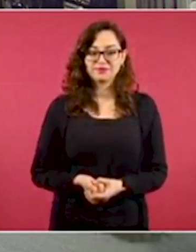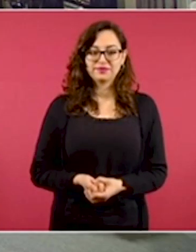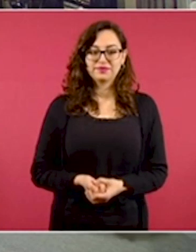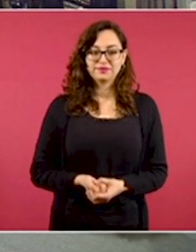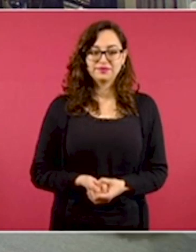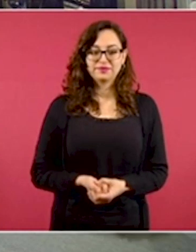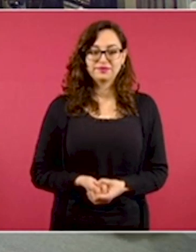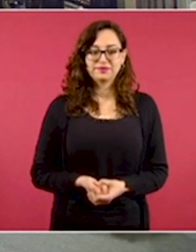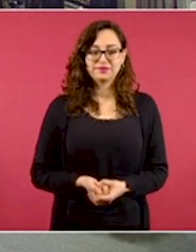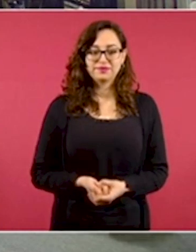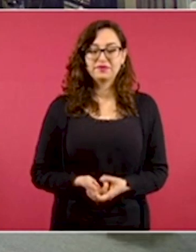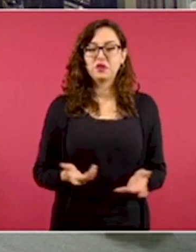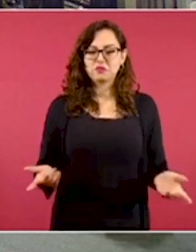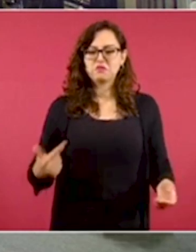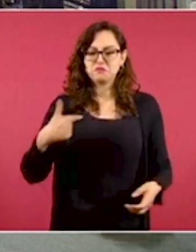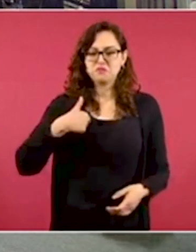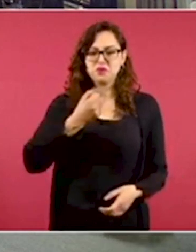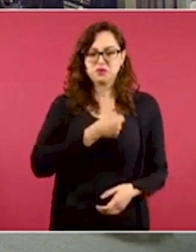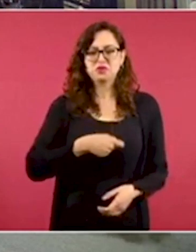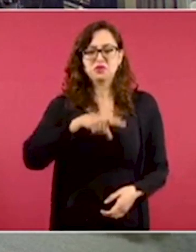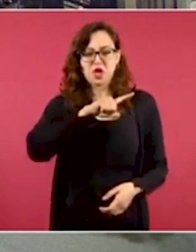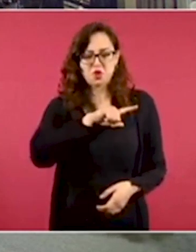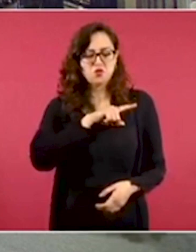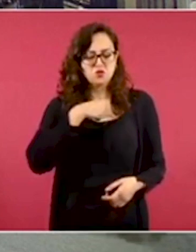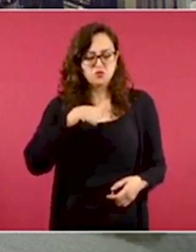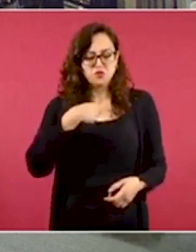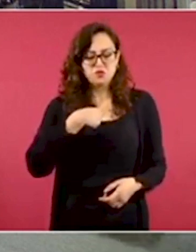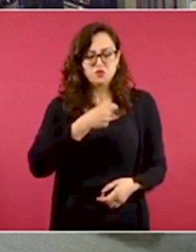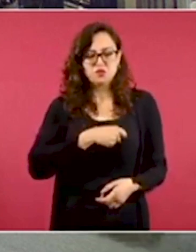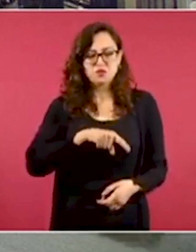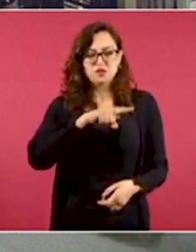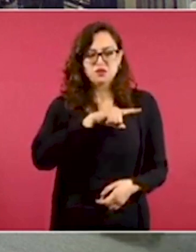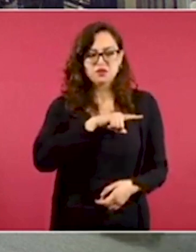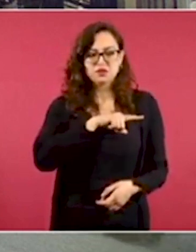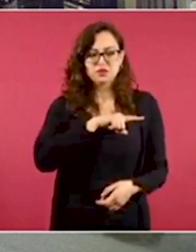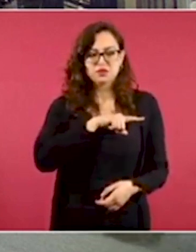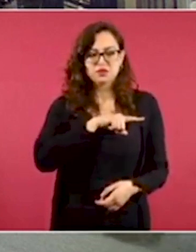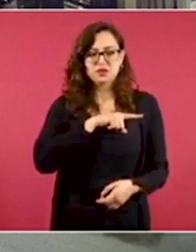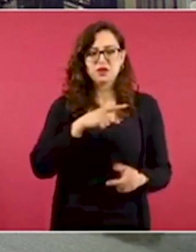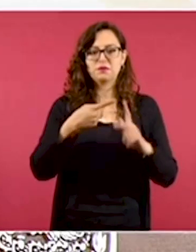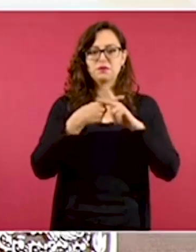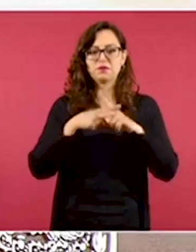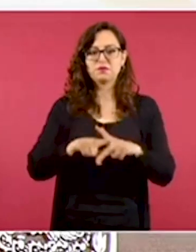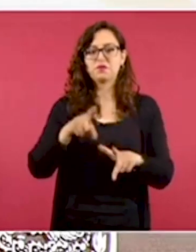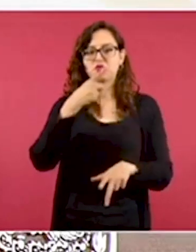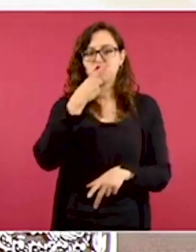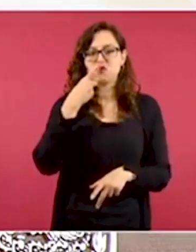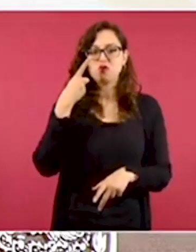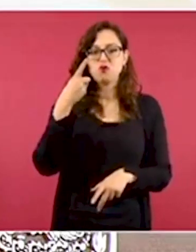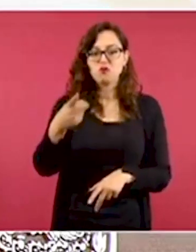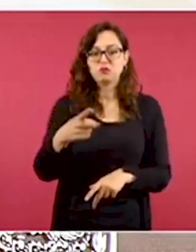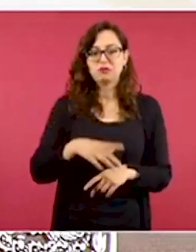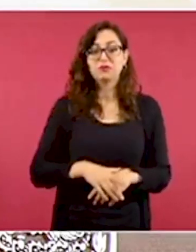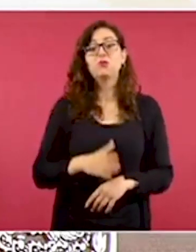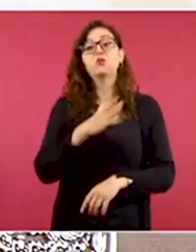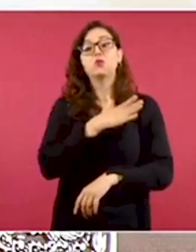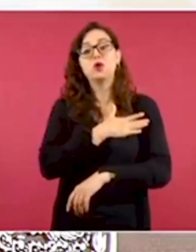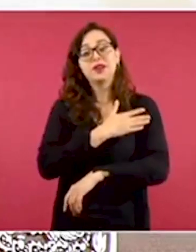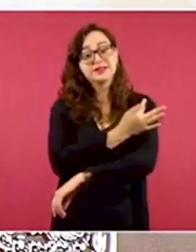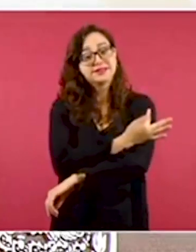¿Cómo amanece? ¿Salud? Empiezo diciéndoles buenas tardes.